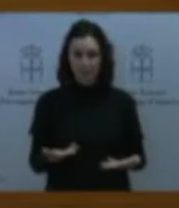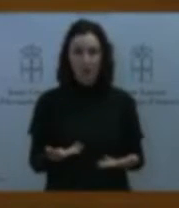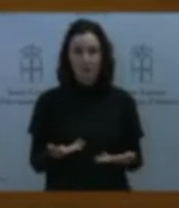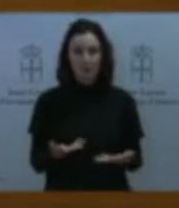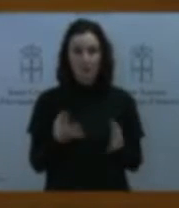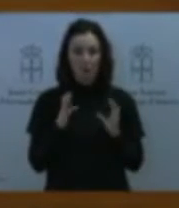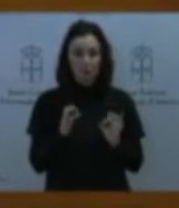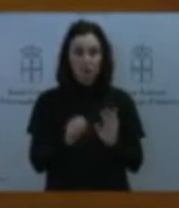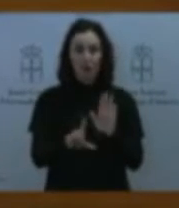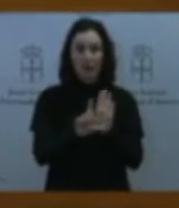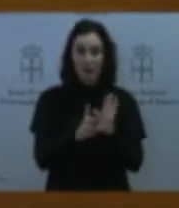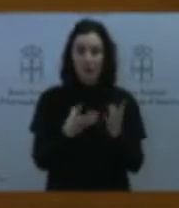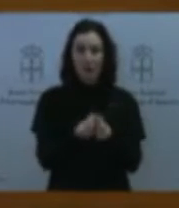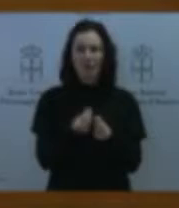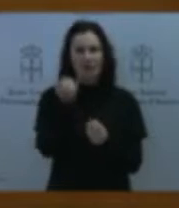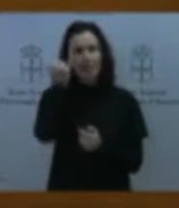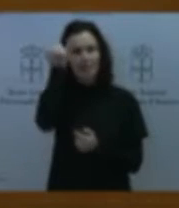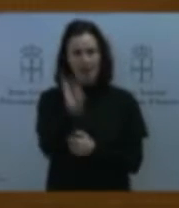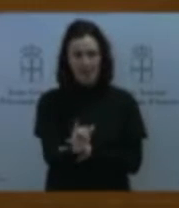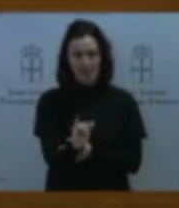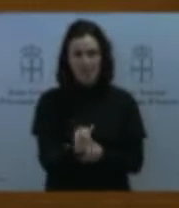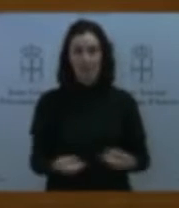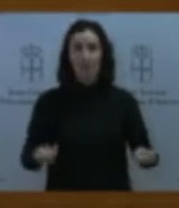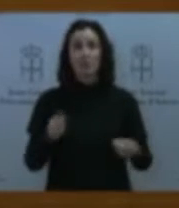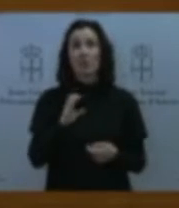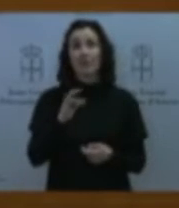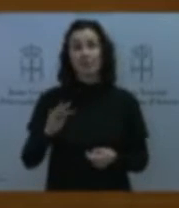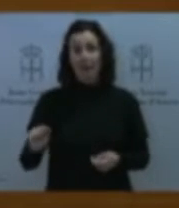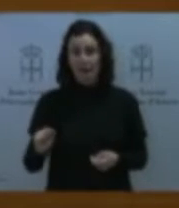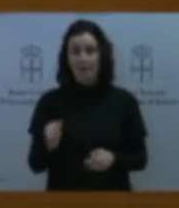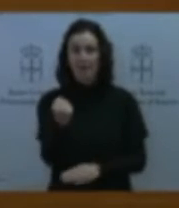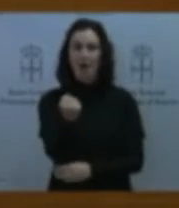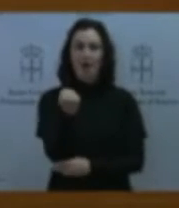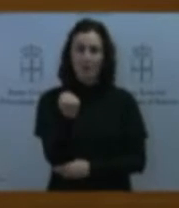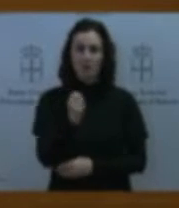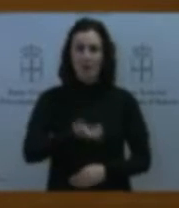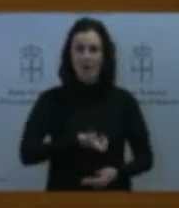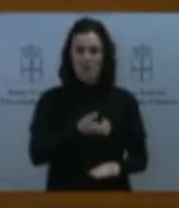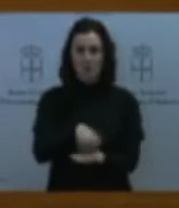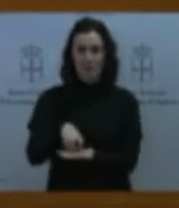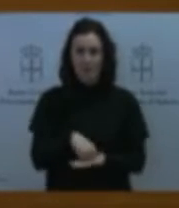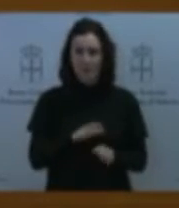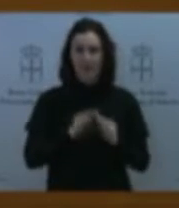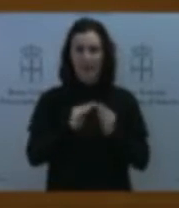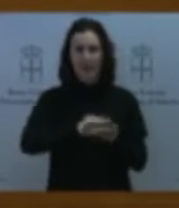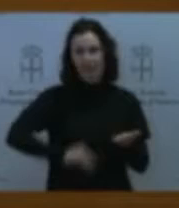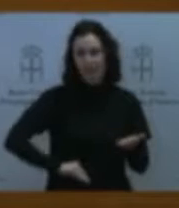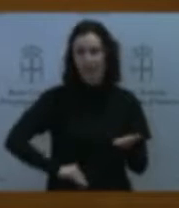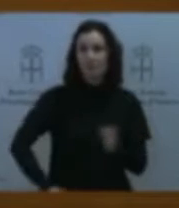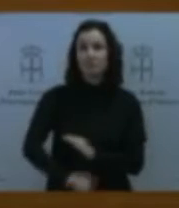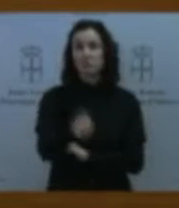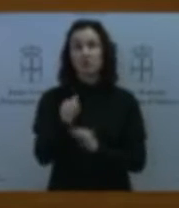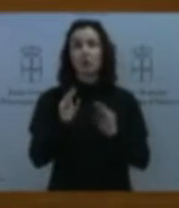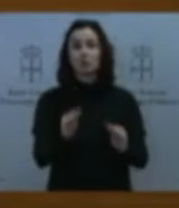que era que el Consorcio de Transportes diera apoyo a los ayuntamientos a la redacción y aprobación de estos planes y que no únicamente se